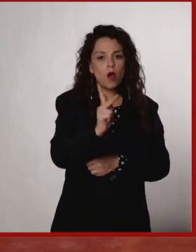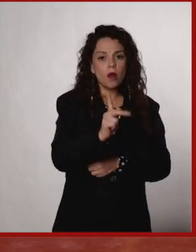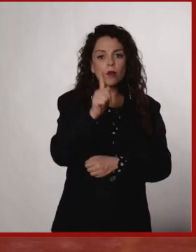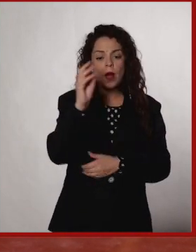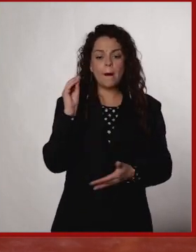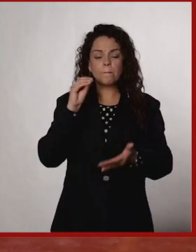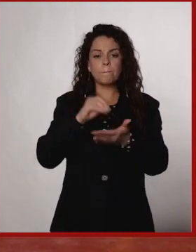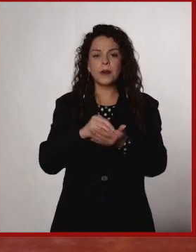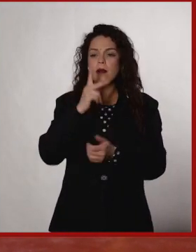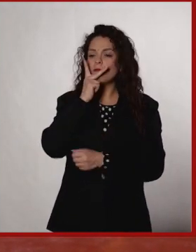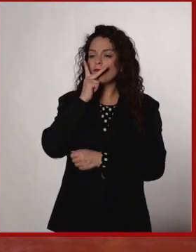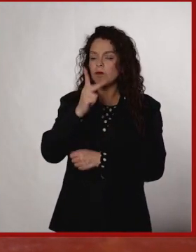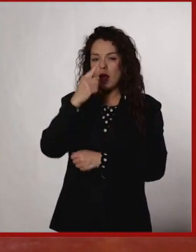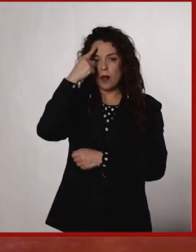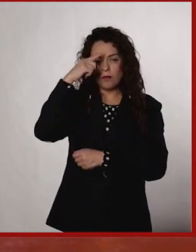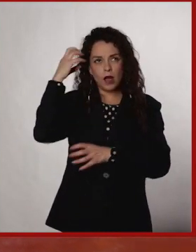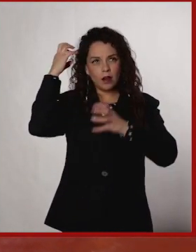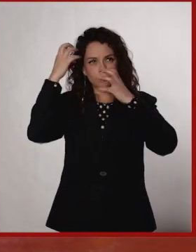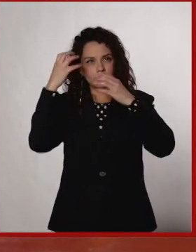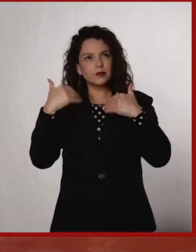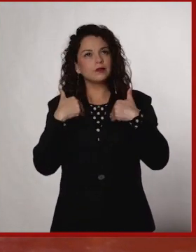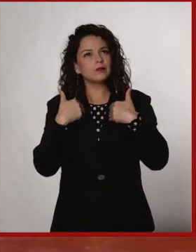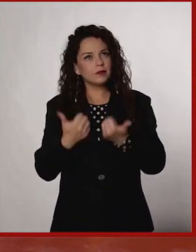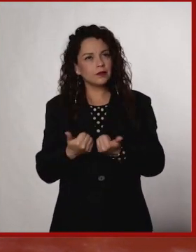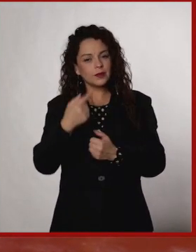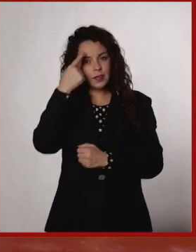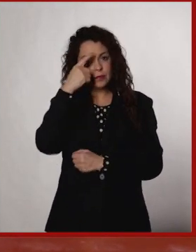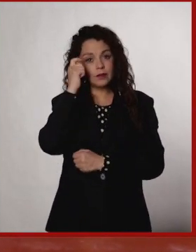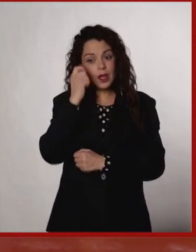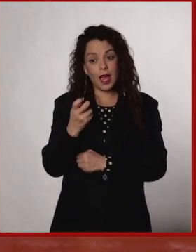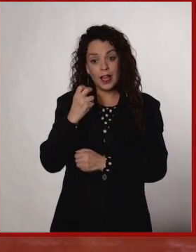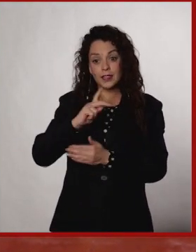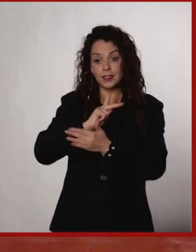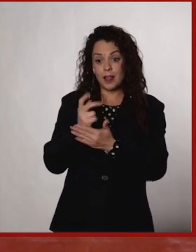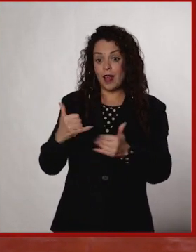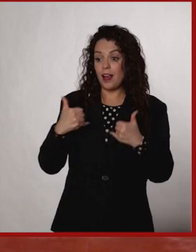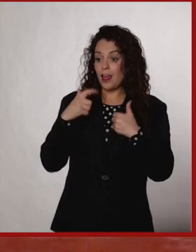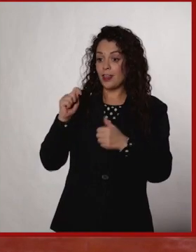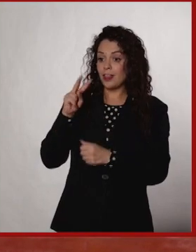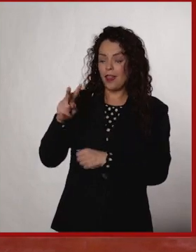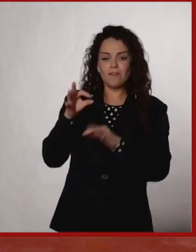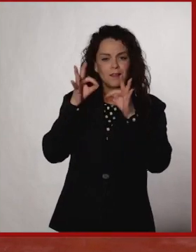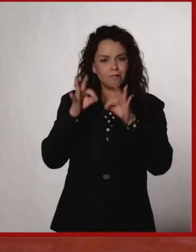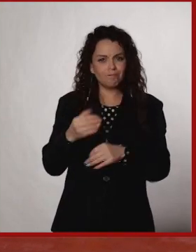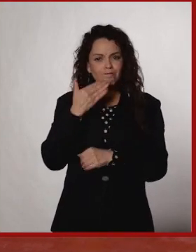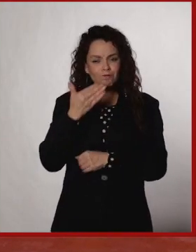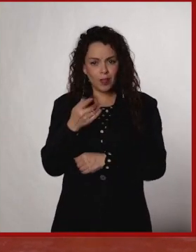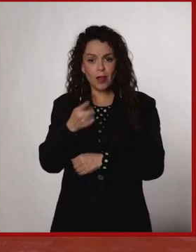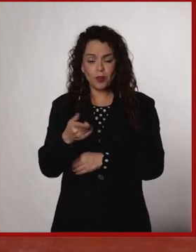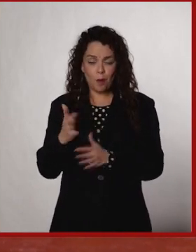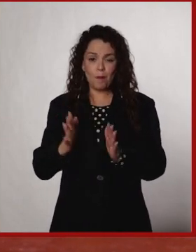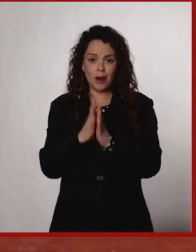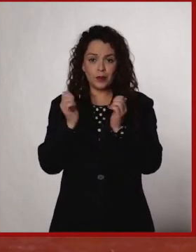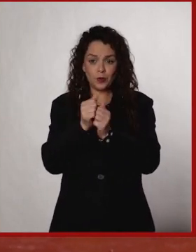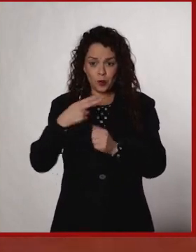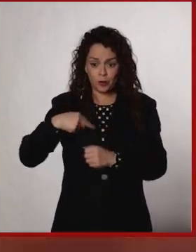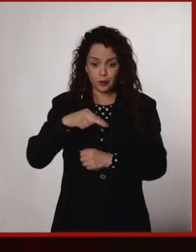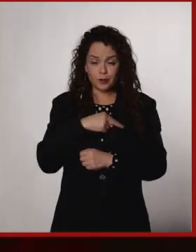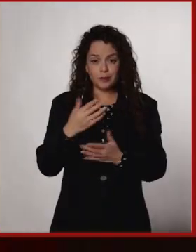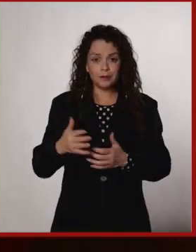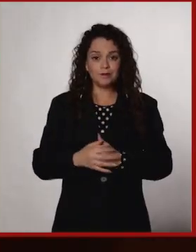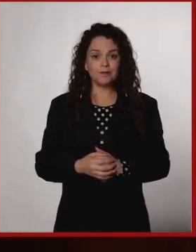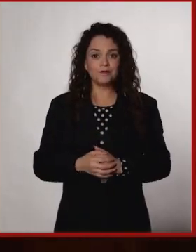añadan una frase, una reflexión. Hagamos que este programa de Jóvenes en TV, una realidad. Participen con nosotros.